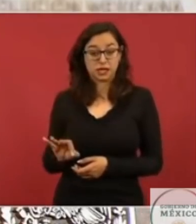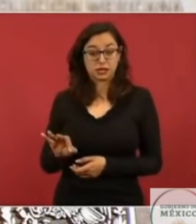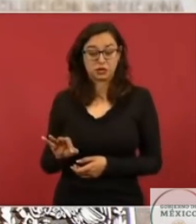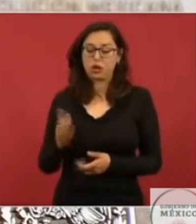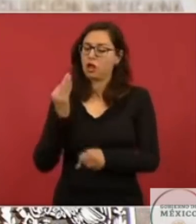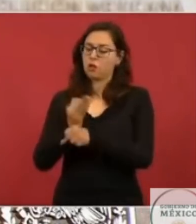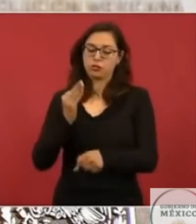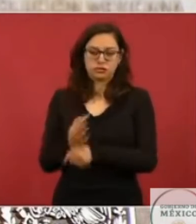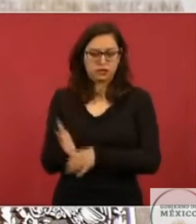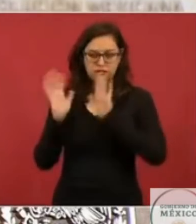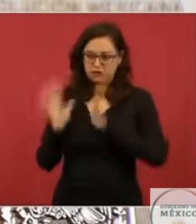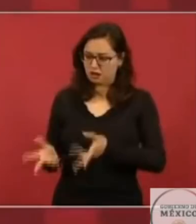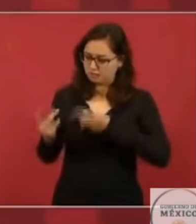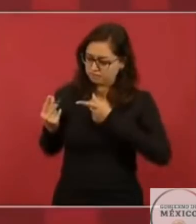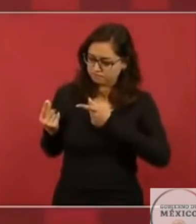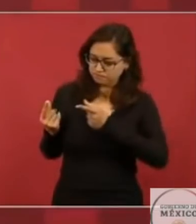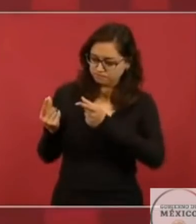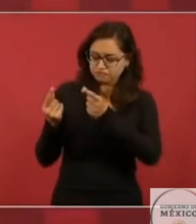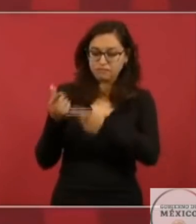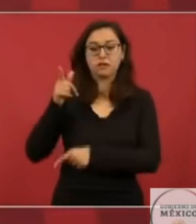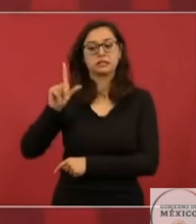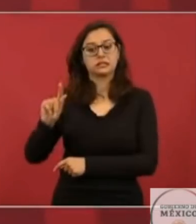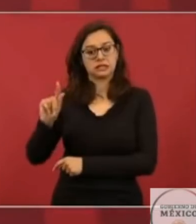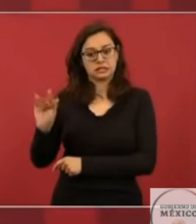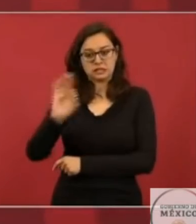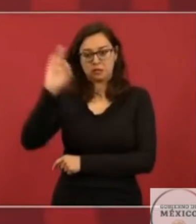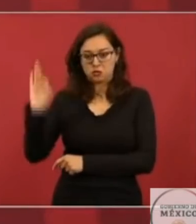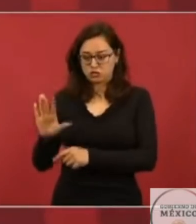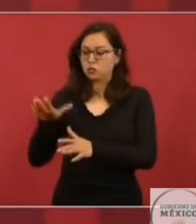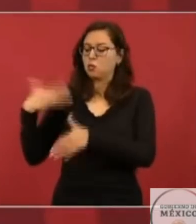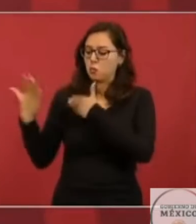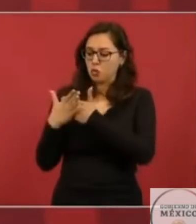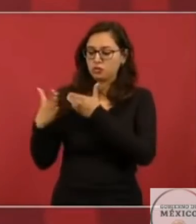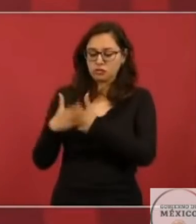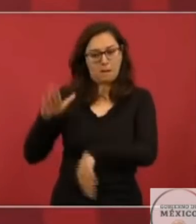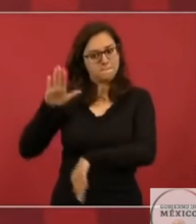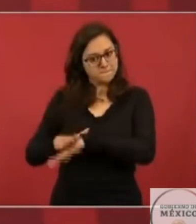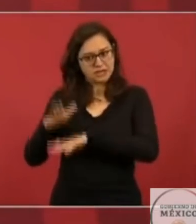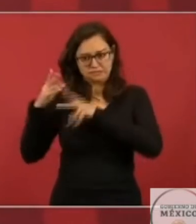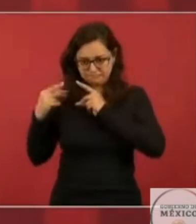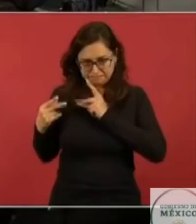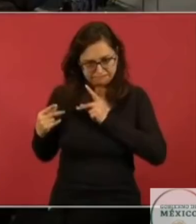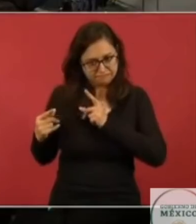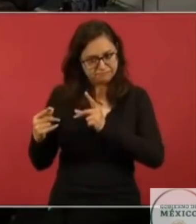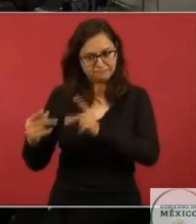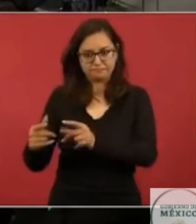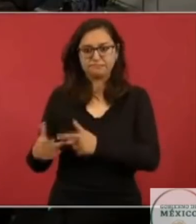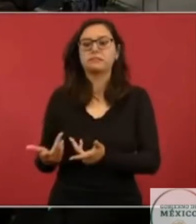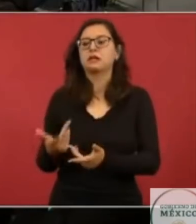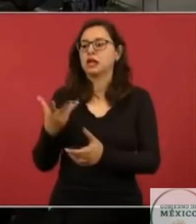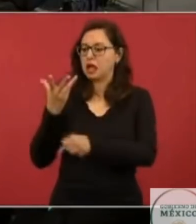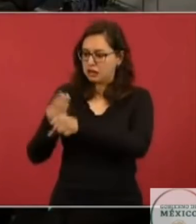ya las tenemos en 70, van a seguir aumentando en su capacidad, porque continúa el programa de